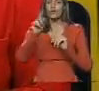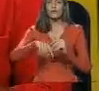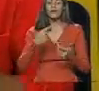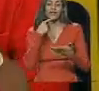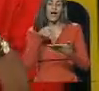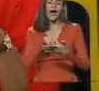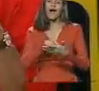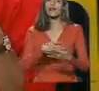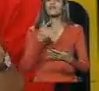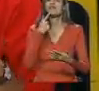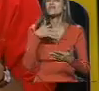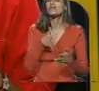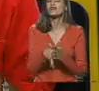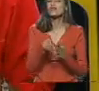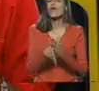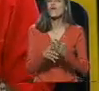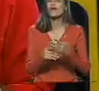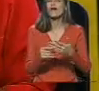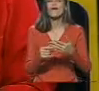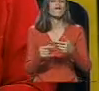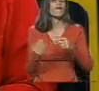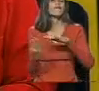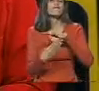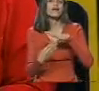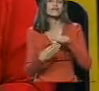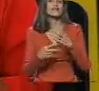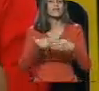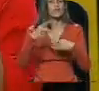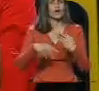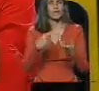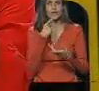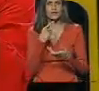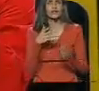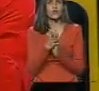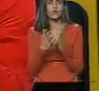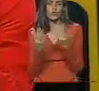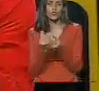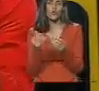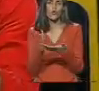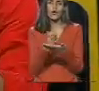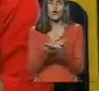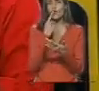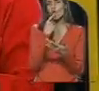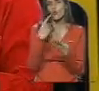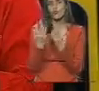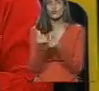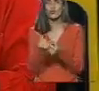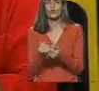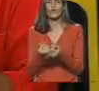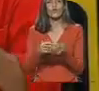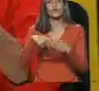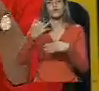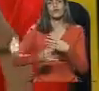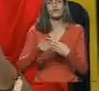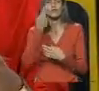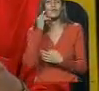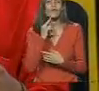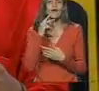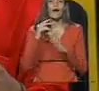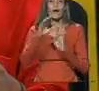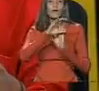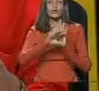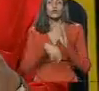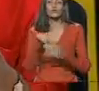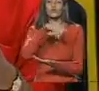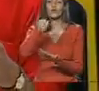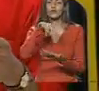contenidos en las bases programáticas. El libro rojo, junto al proyecto nacional Simón Bolívar, la Constitución